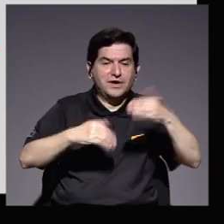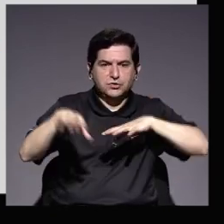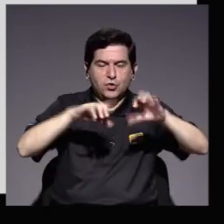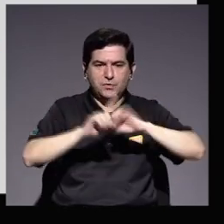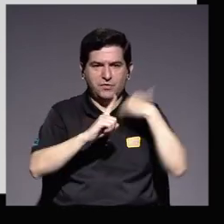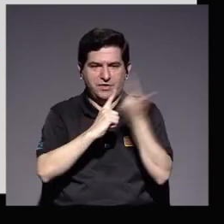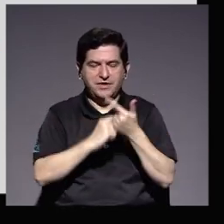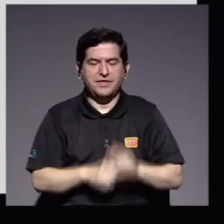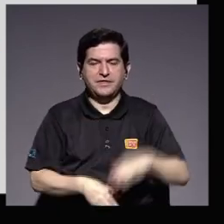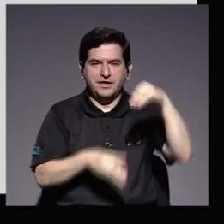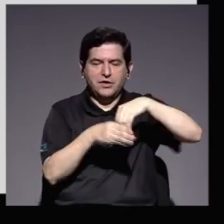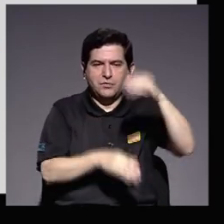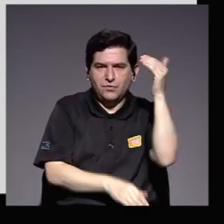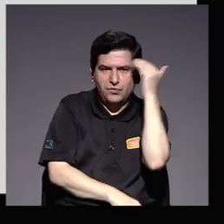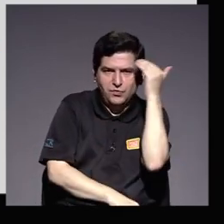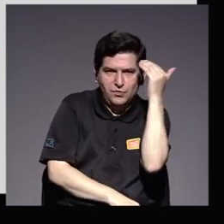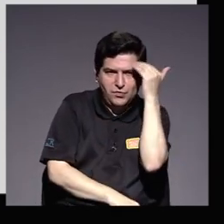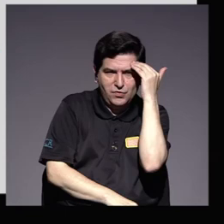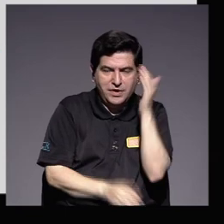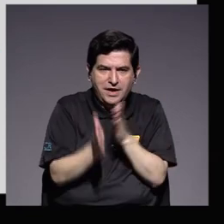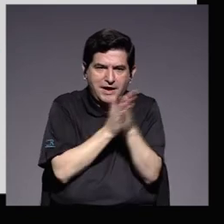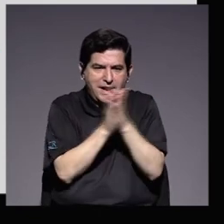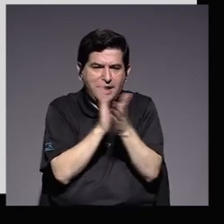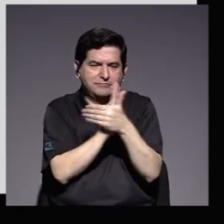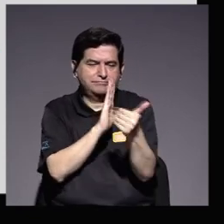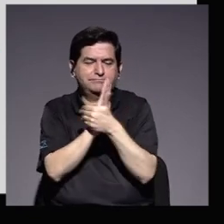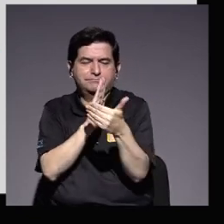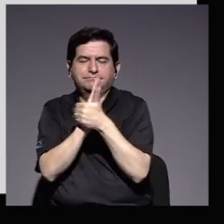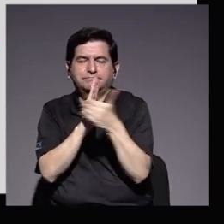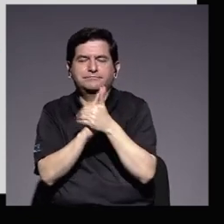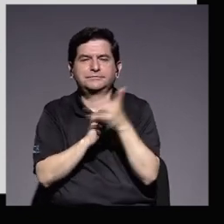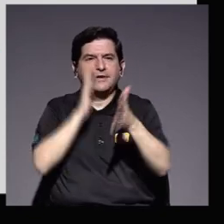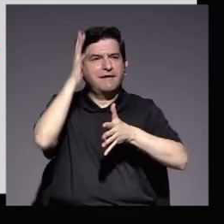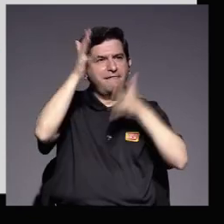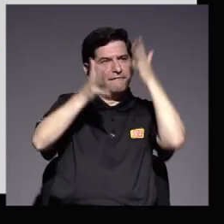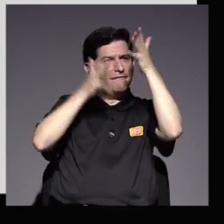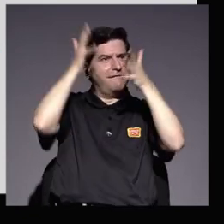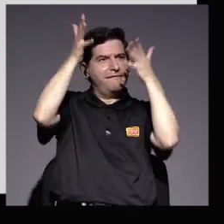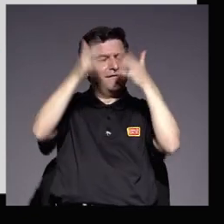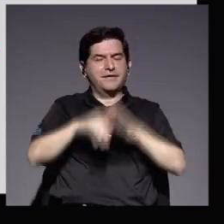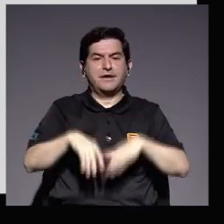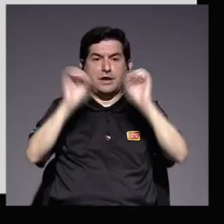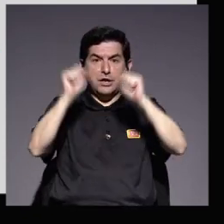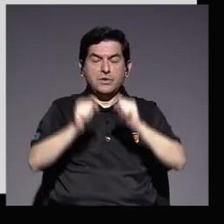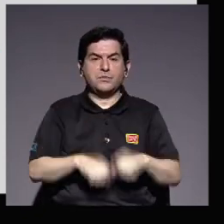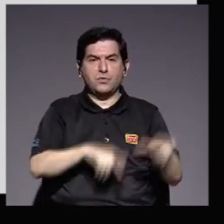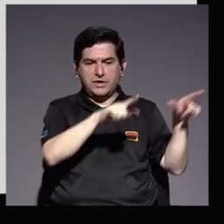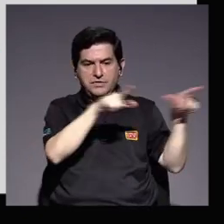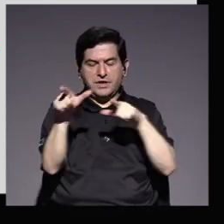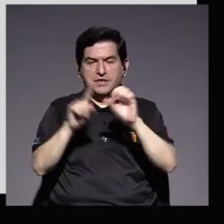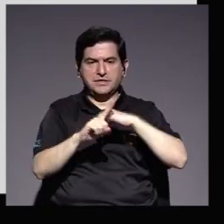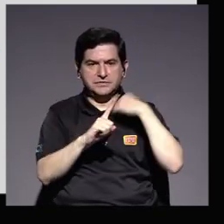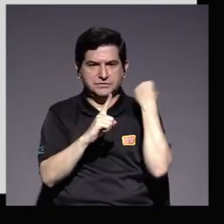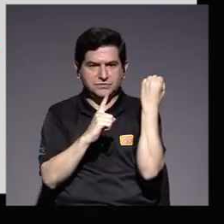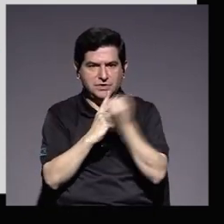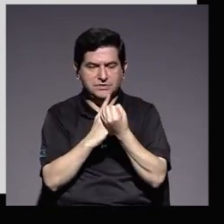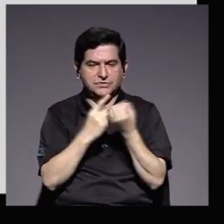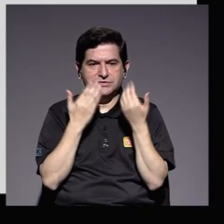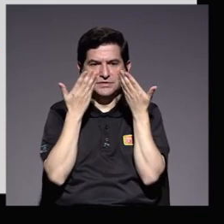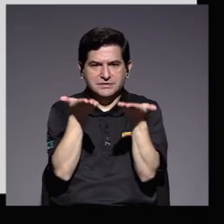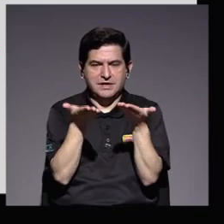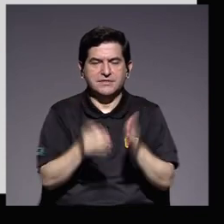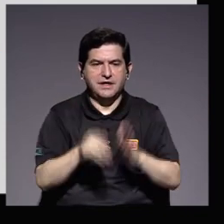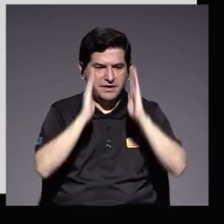el conocimiento aprovecha el talento y la creatividad y se pone a disposición de la sociedad para